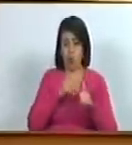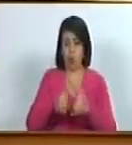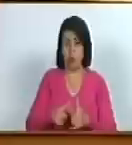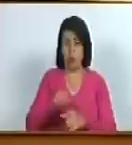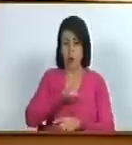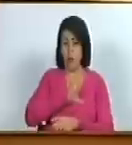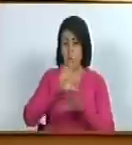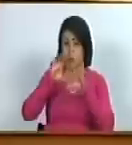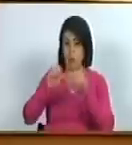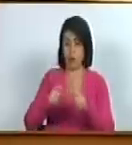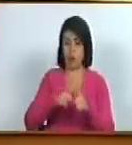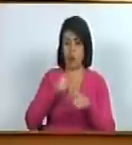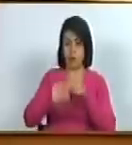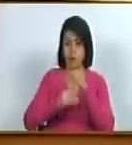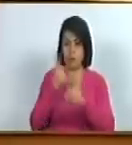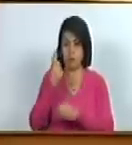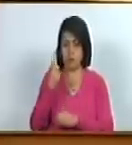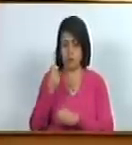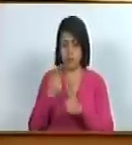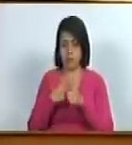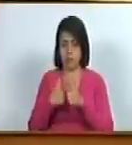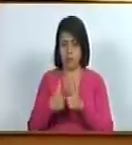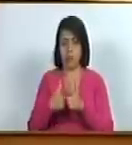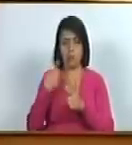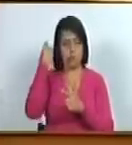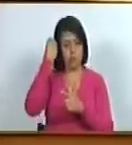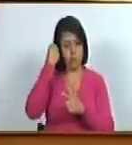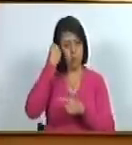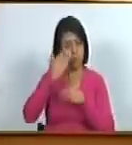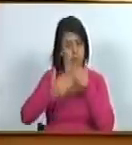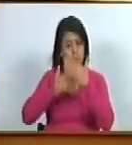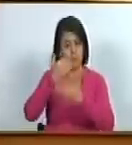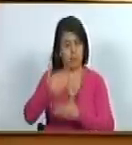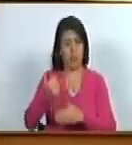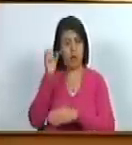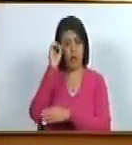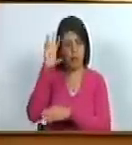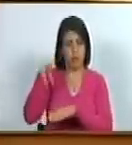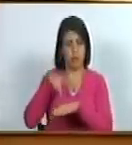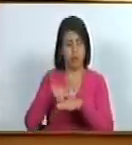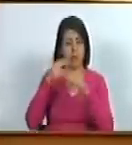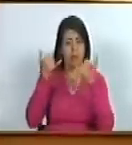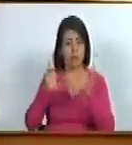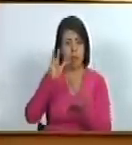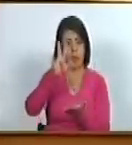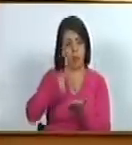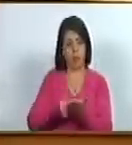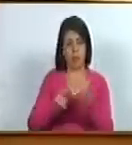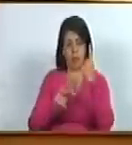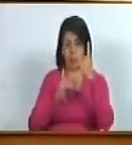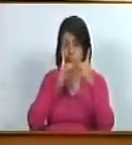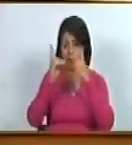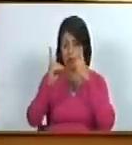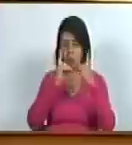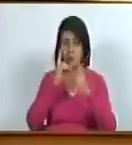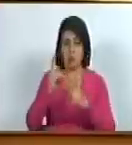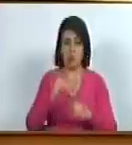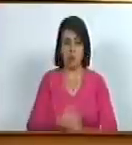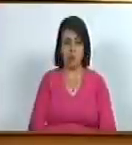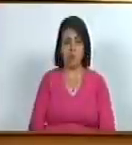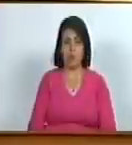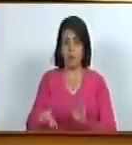la apropiación indebida en consecuencia esta asamblea nacional ya aprobó en primera discusión